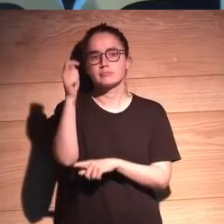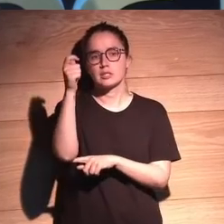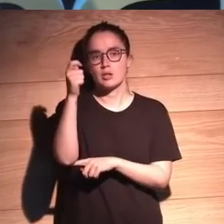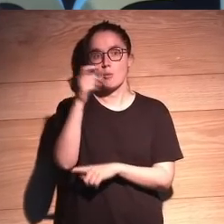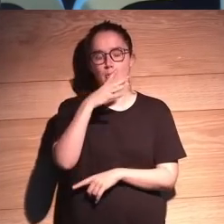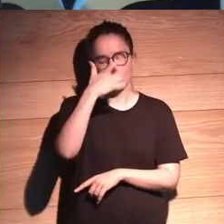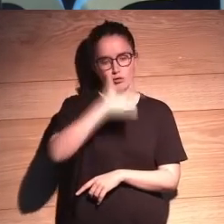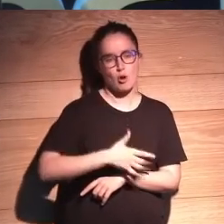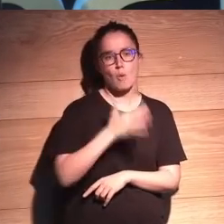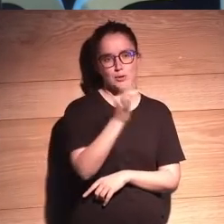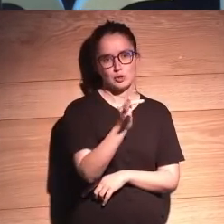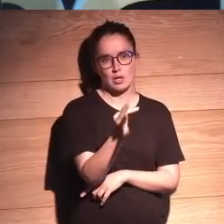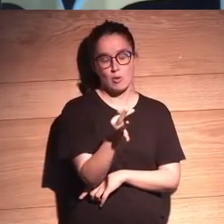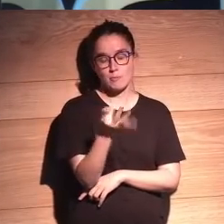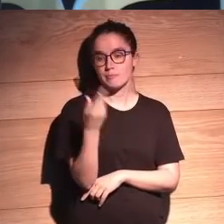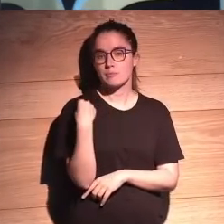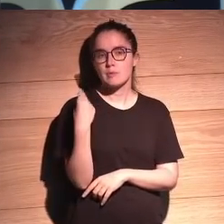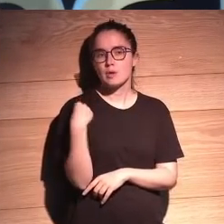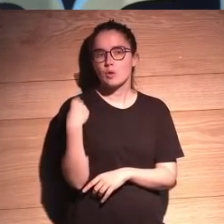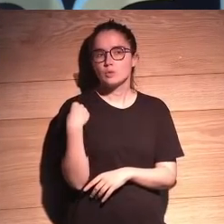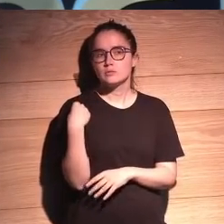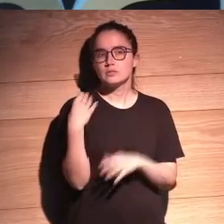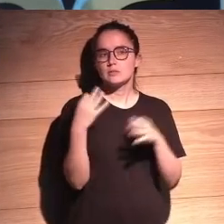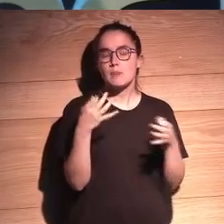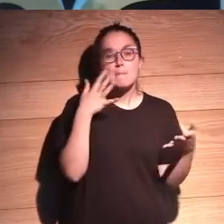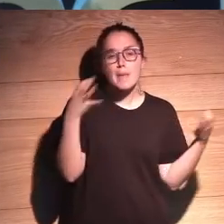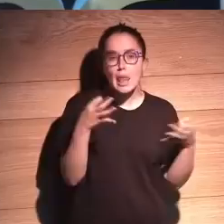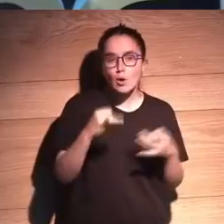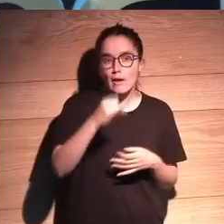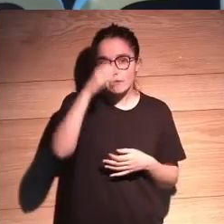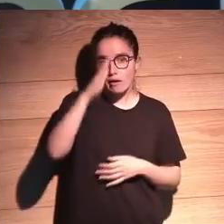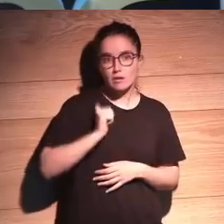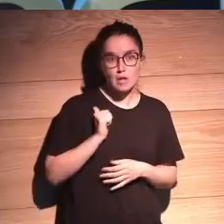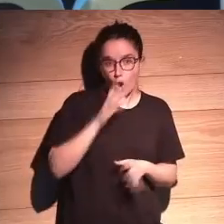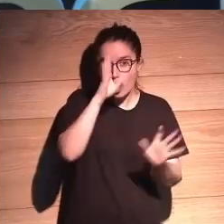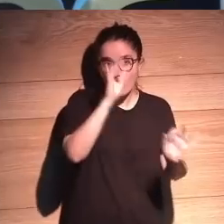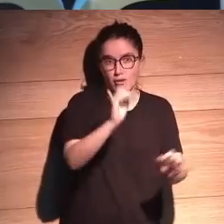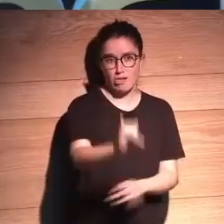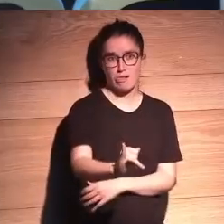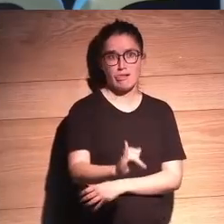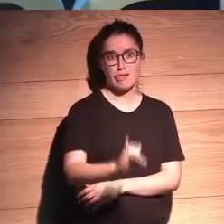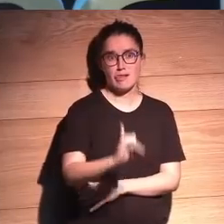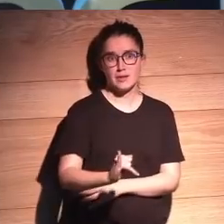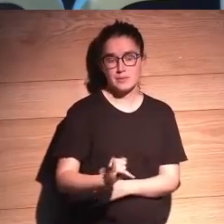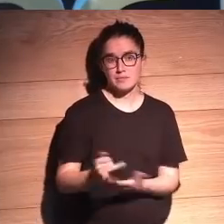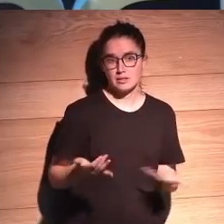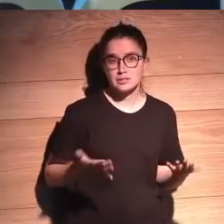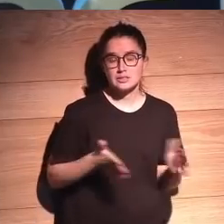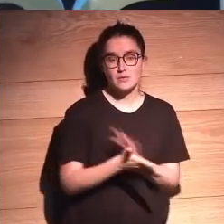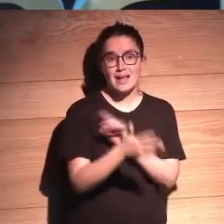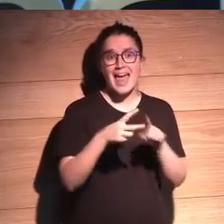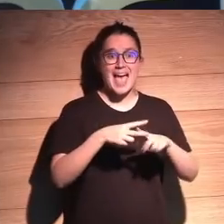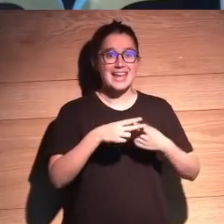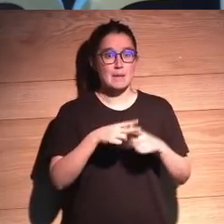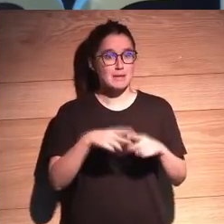nace mi optimismo. Si me preguntan que hay peligros en la inteligencia artificial, ¿cómo no lo va a ver si es el instrumento